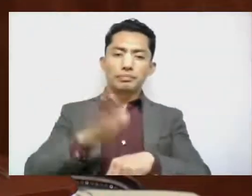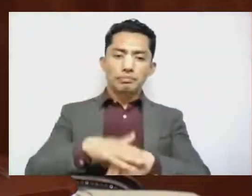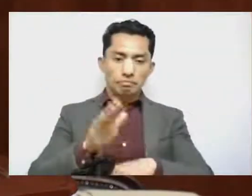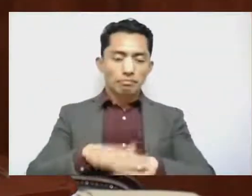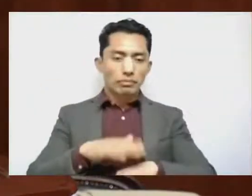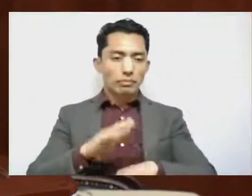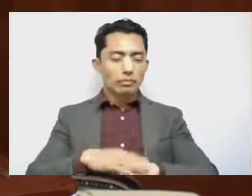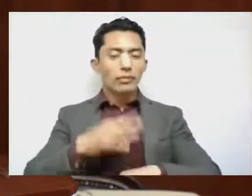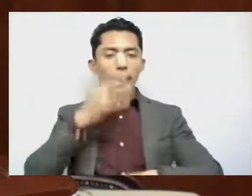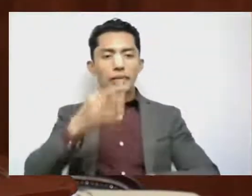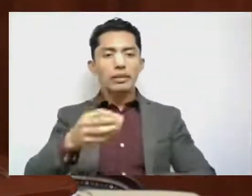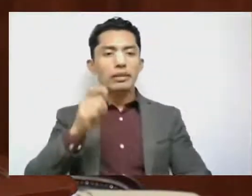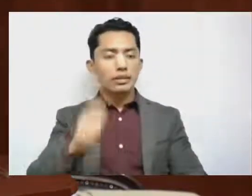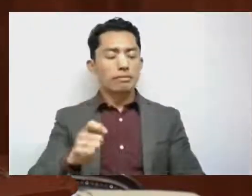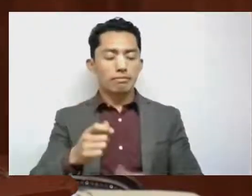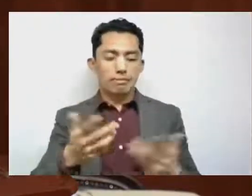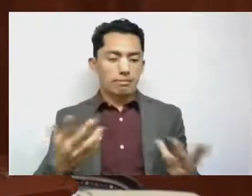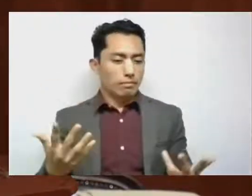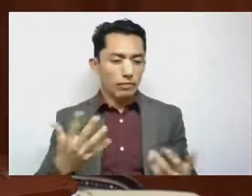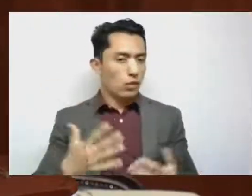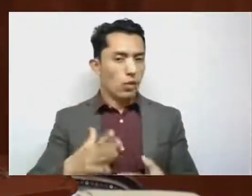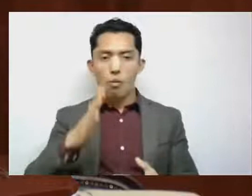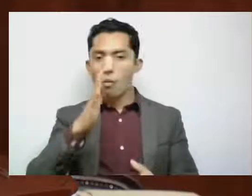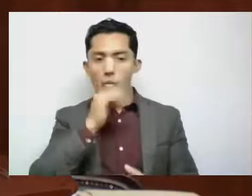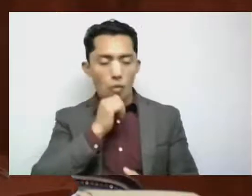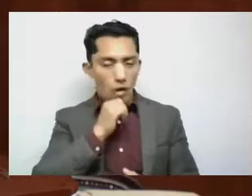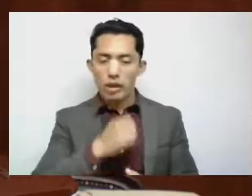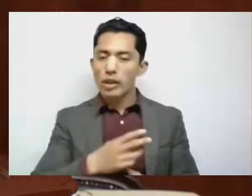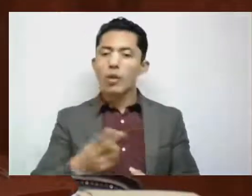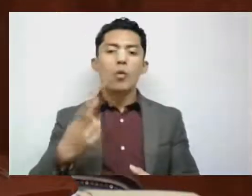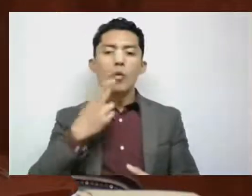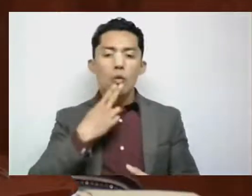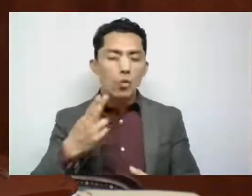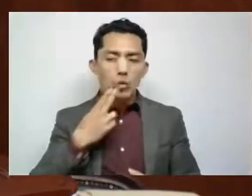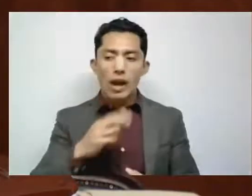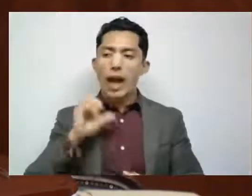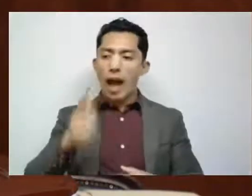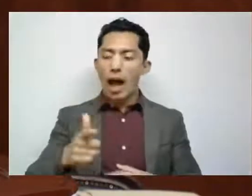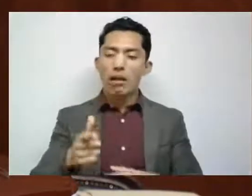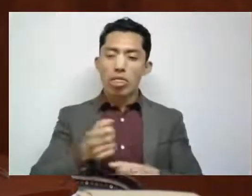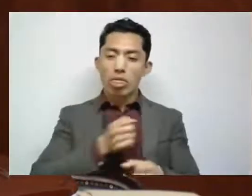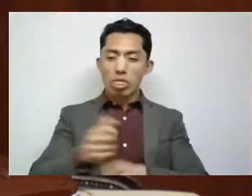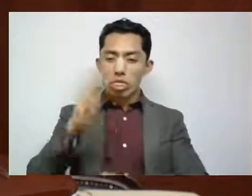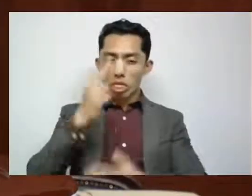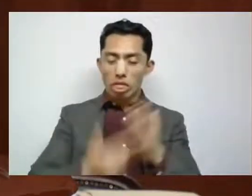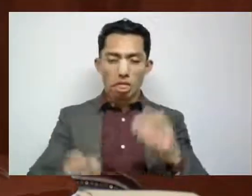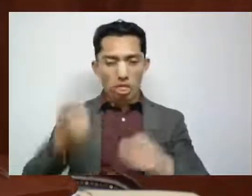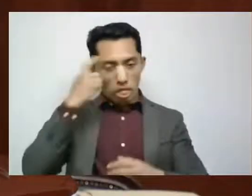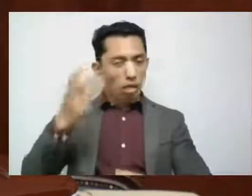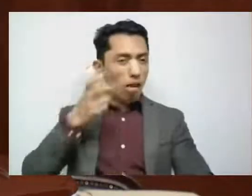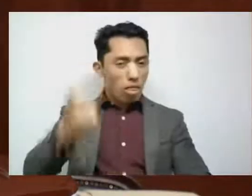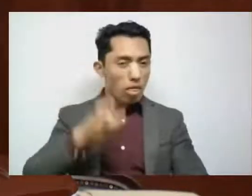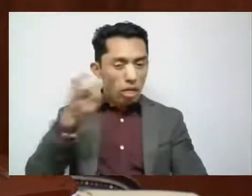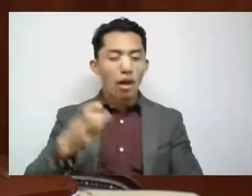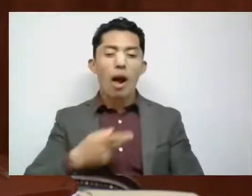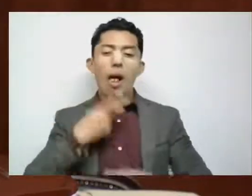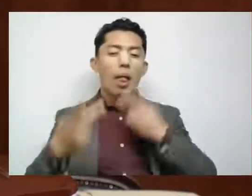que no se puede utilizar ni la violencia psicológica, ni la verbal,